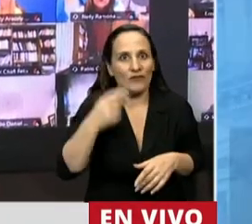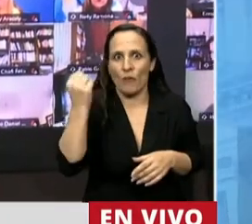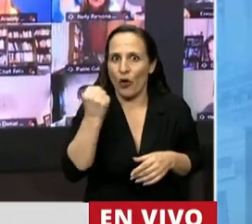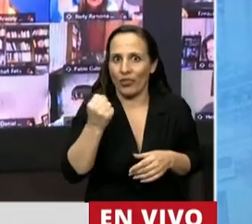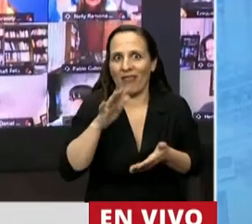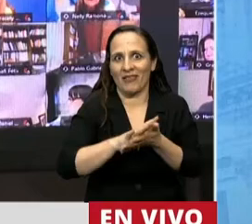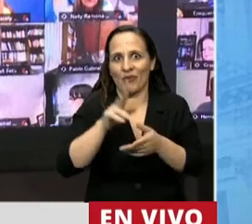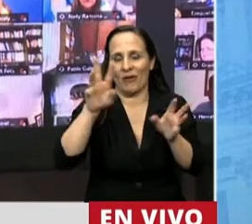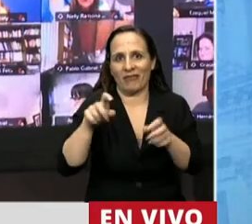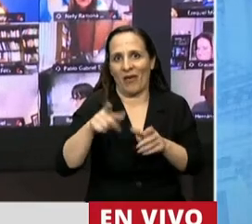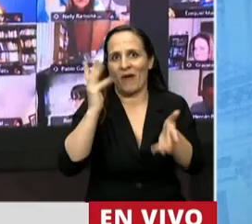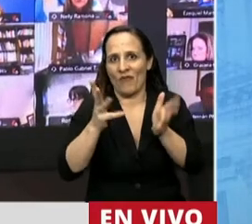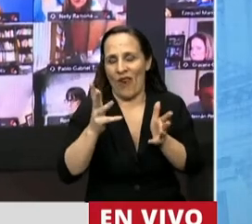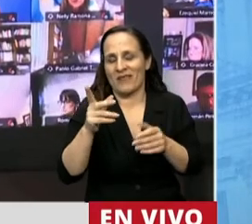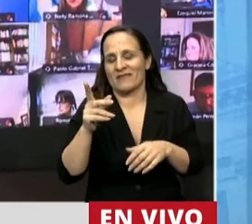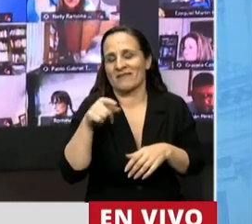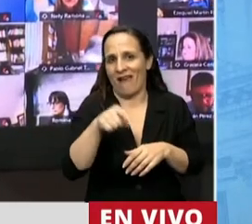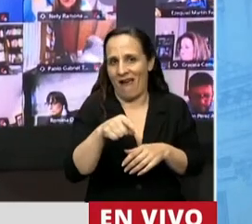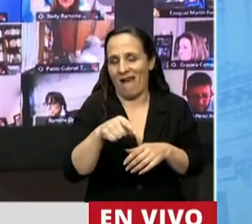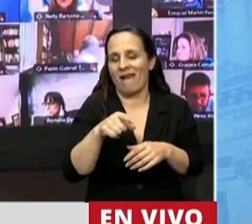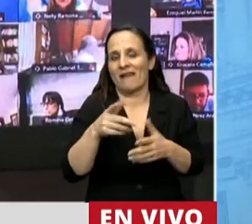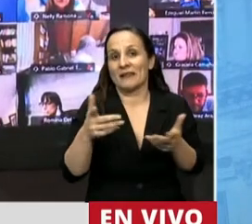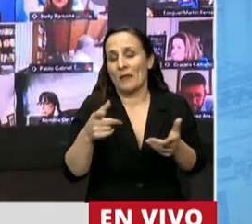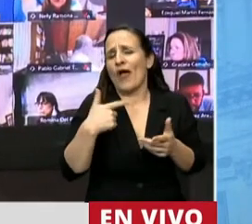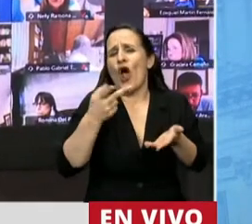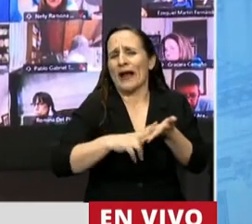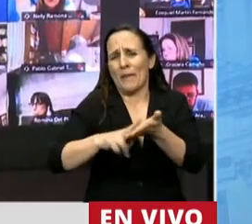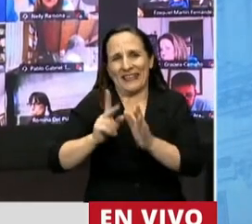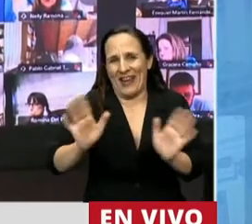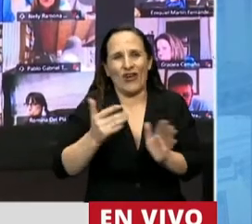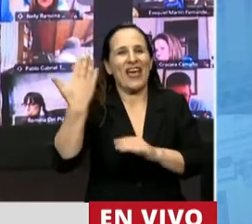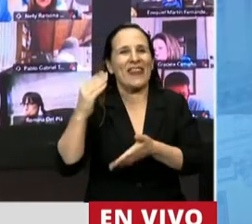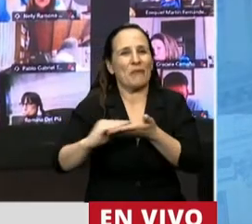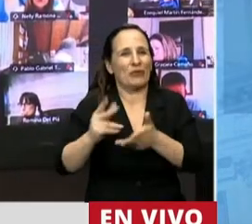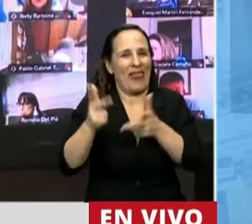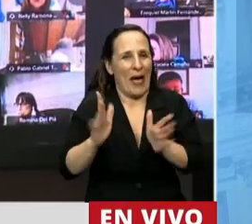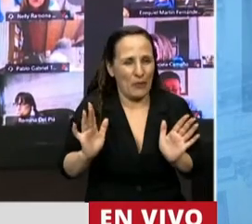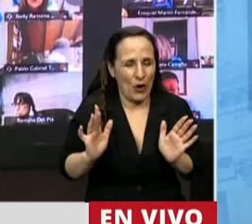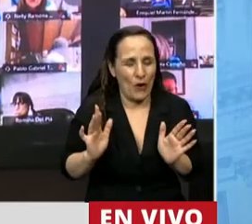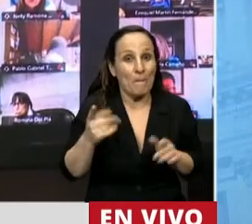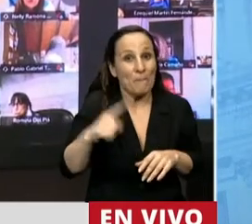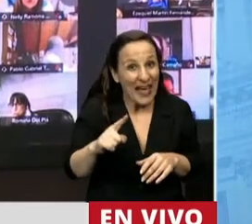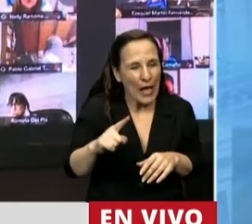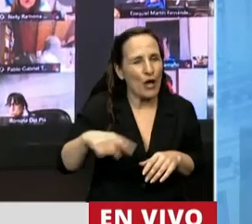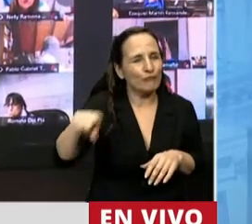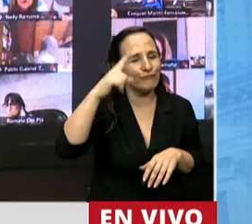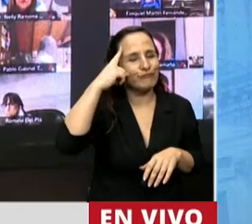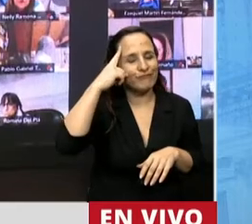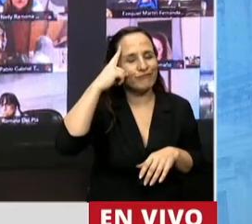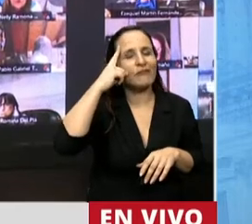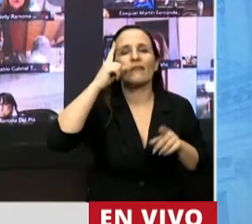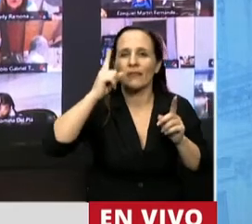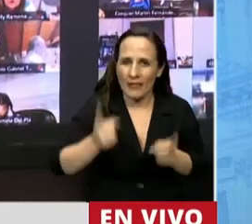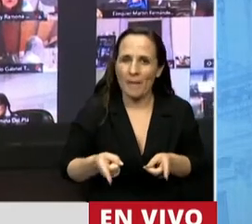género. No quiero repetir los puntos fundamentales que decía la diputada propinante, pero pensar que se contemplan